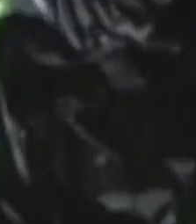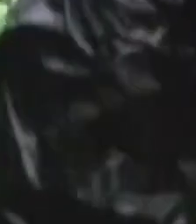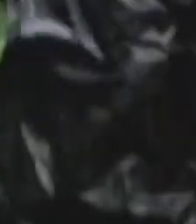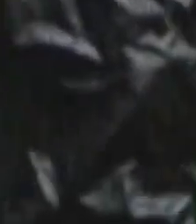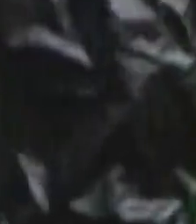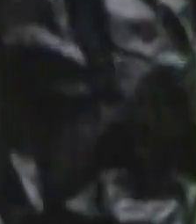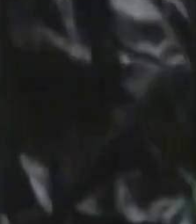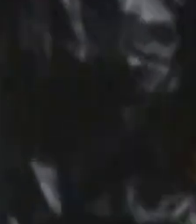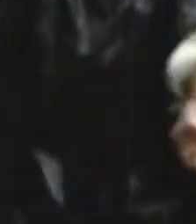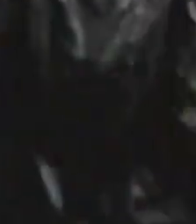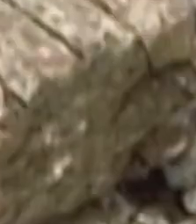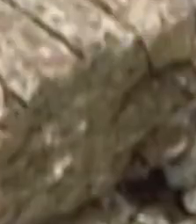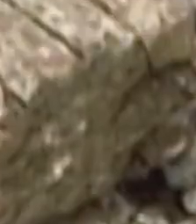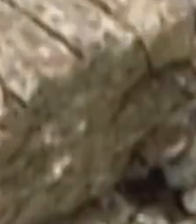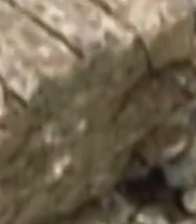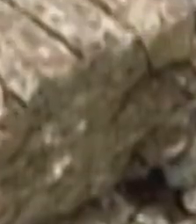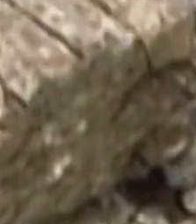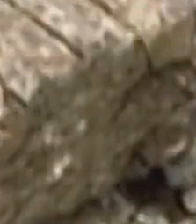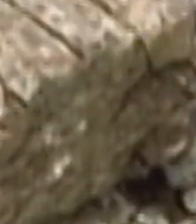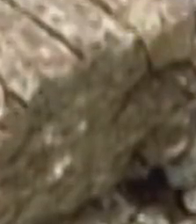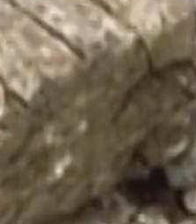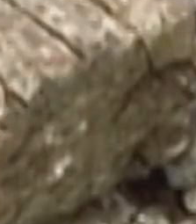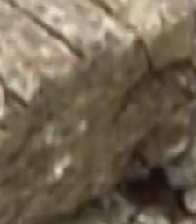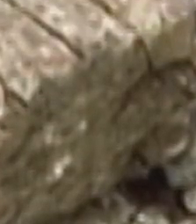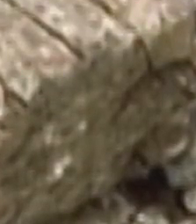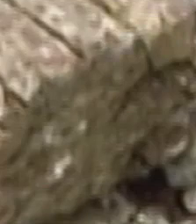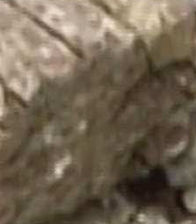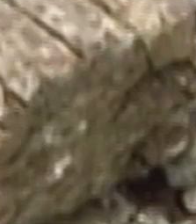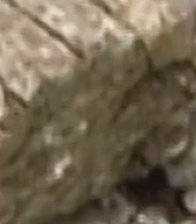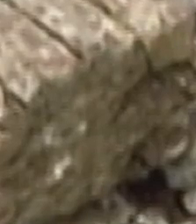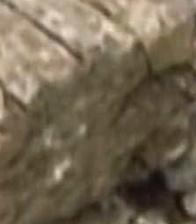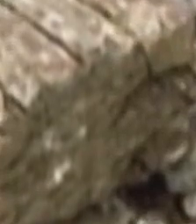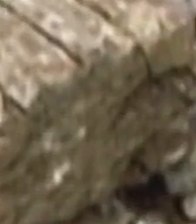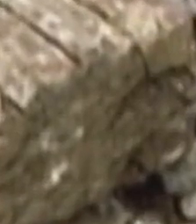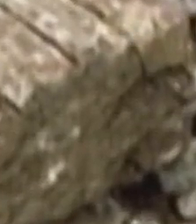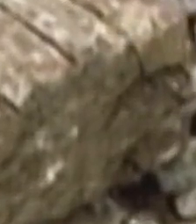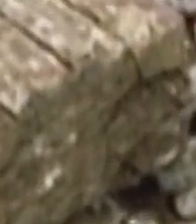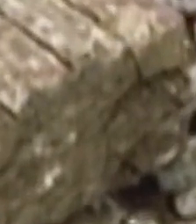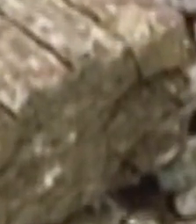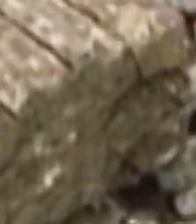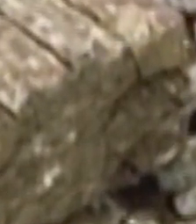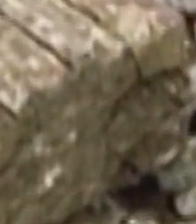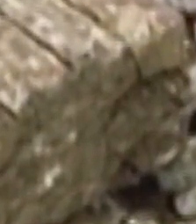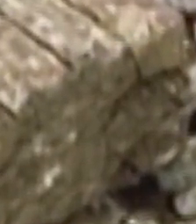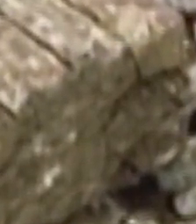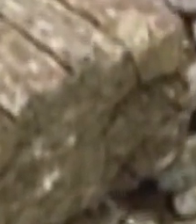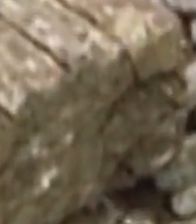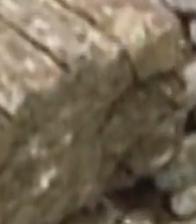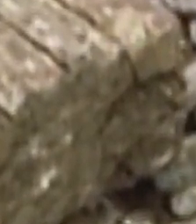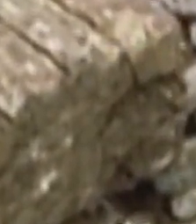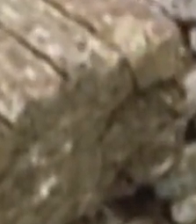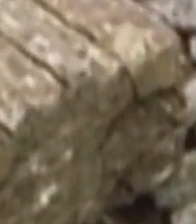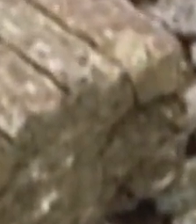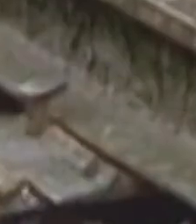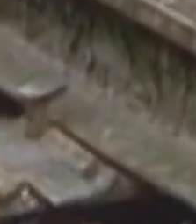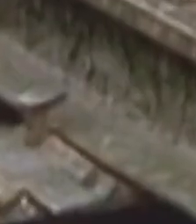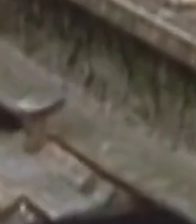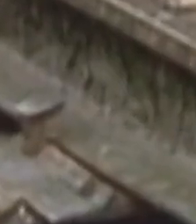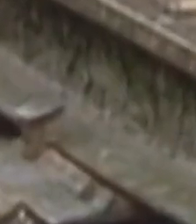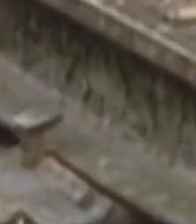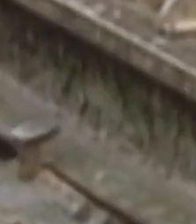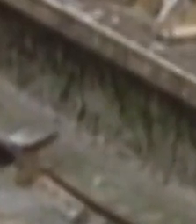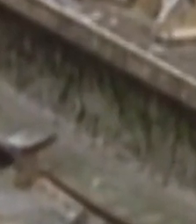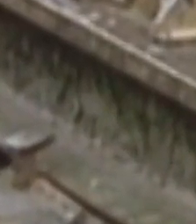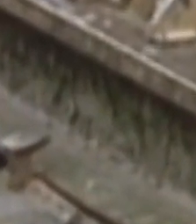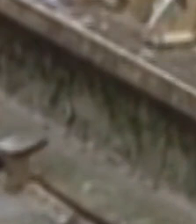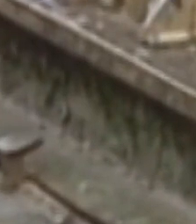geográficas las inhóspitas tierras selváticas foco de enfermedades como la fiebre amarilla la malaria y la disentería es por ello que